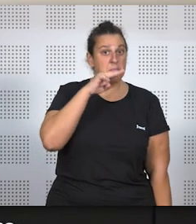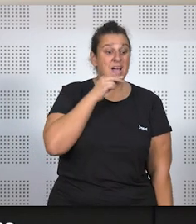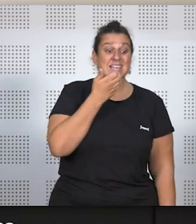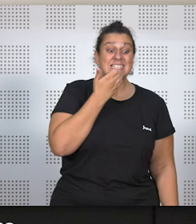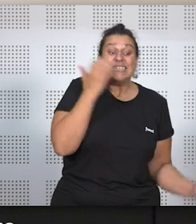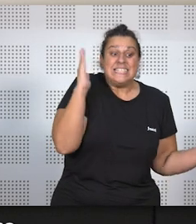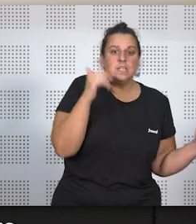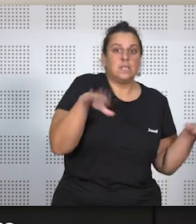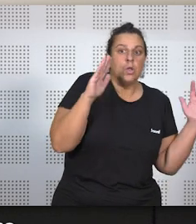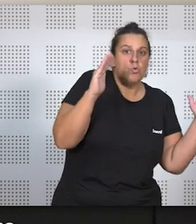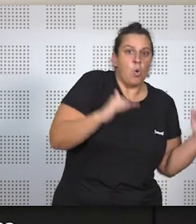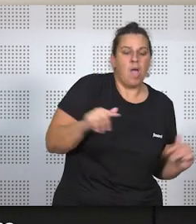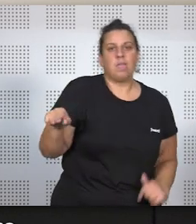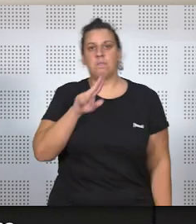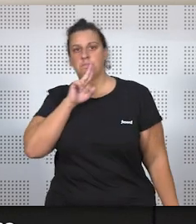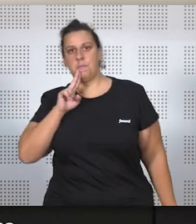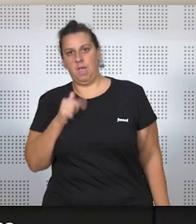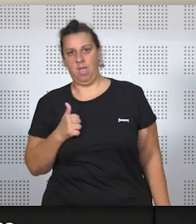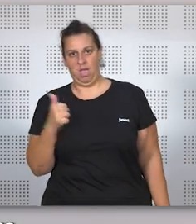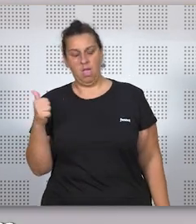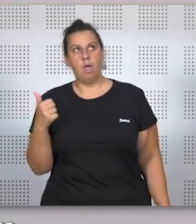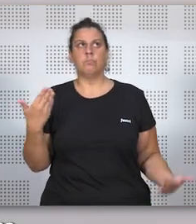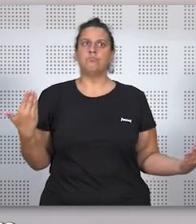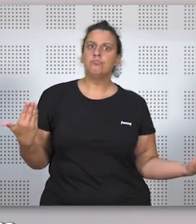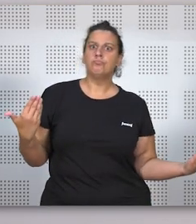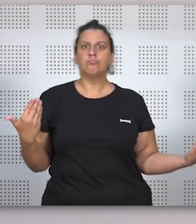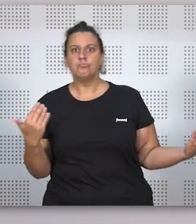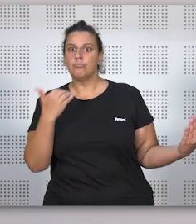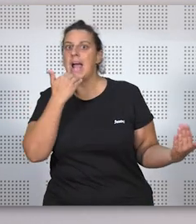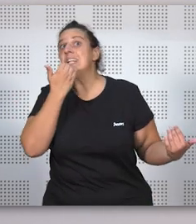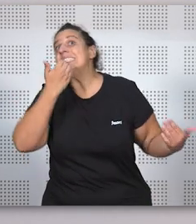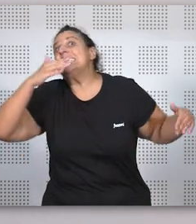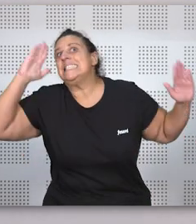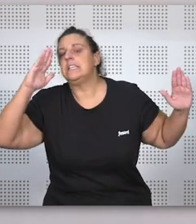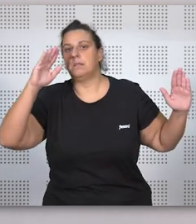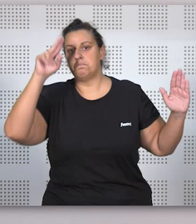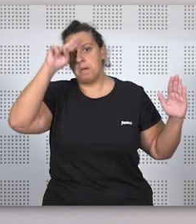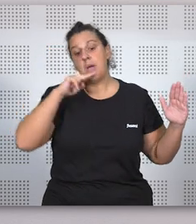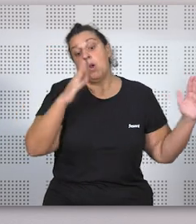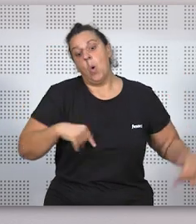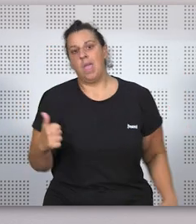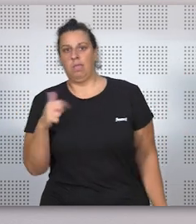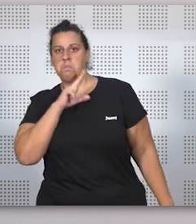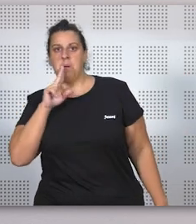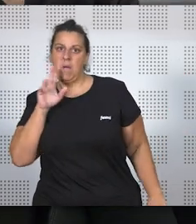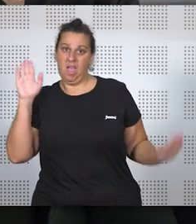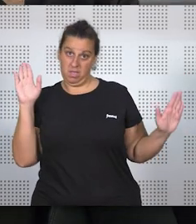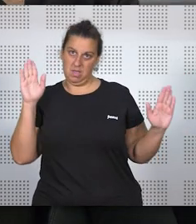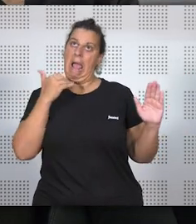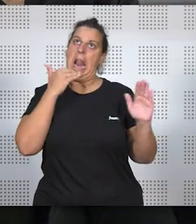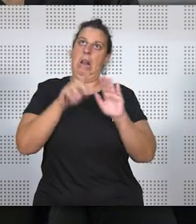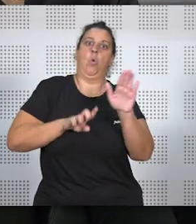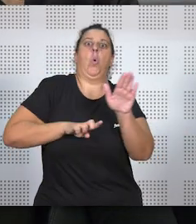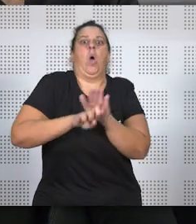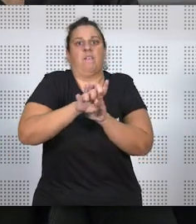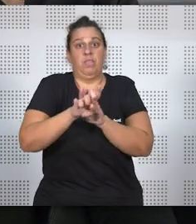a la madre, lo cual ya era un avance, lo de en su defecto, porque en épocas anteriores, antes del Código Civil, ni